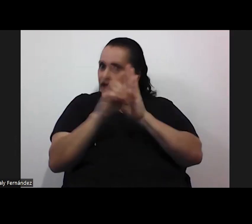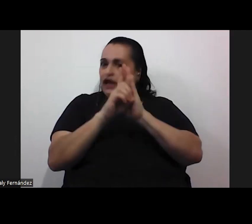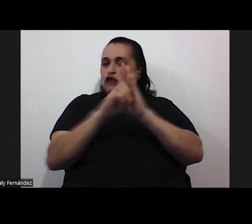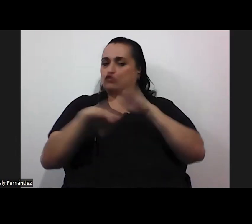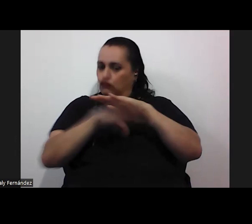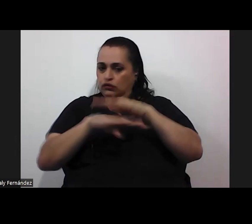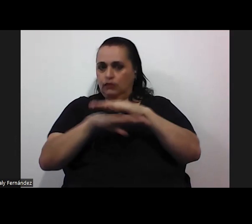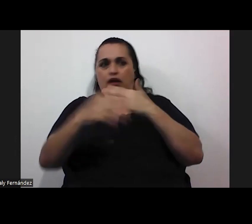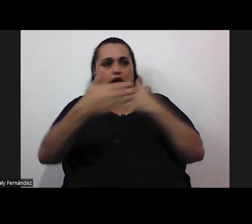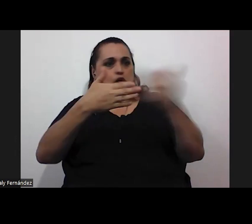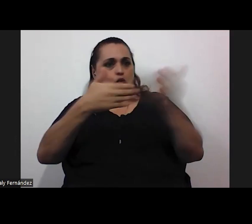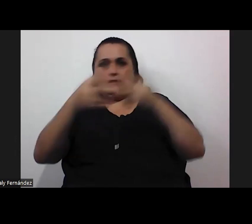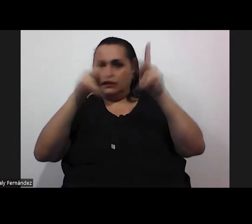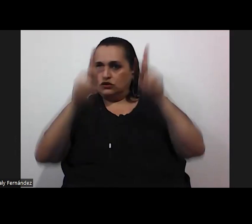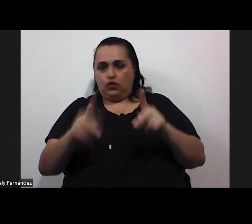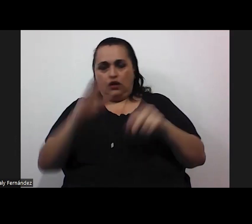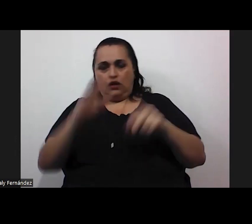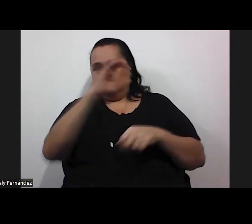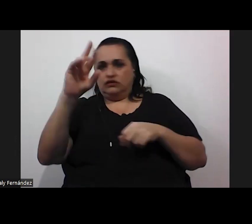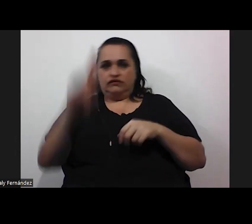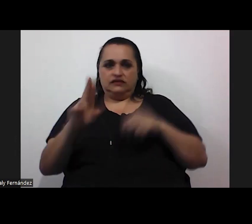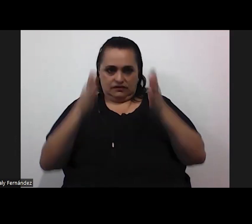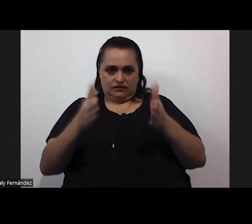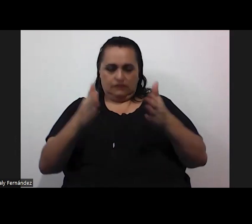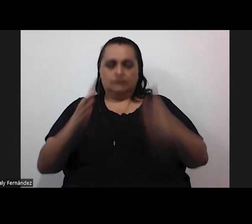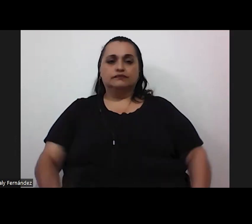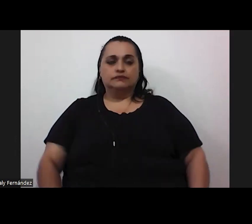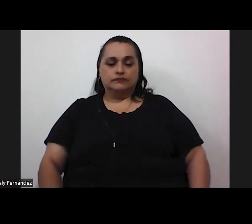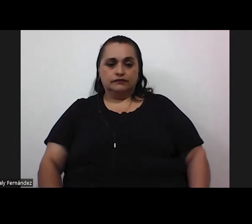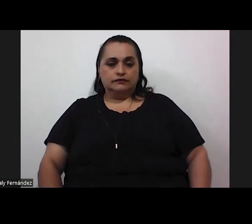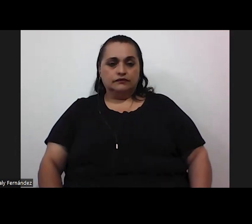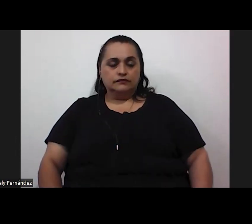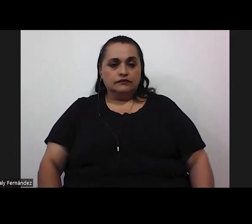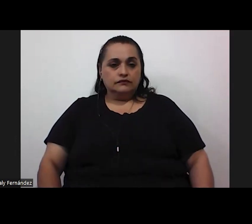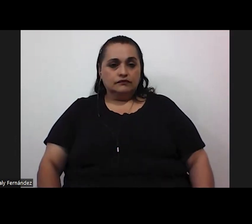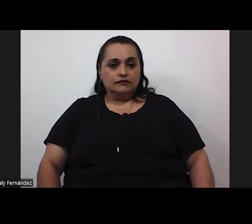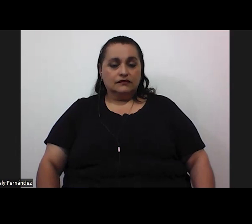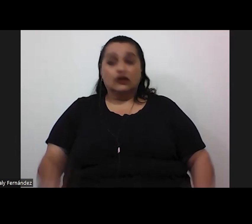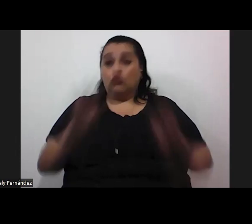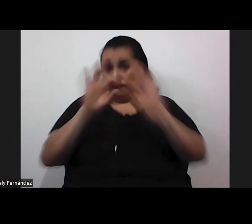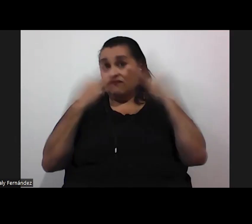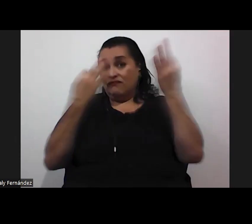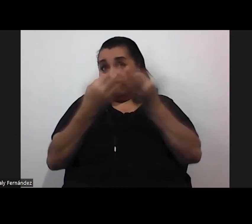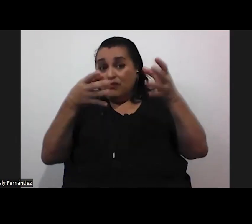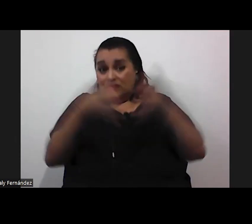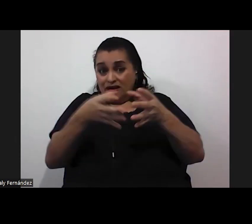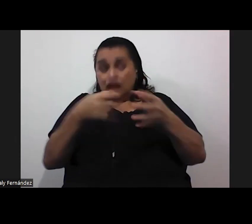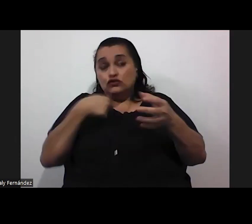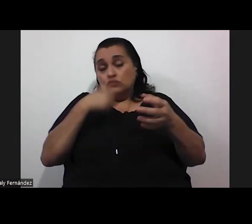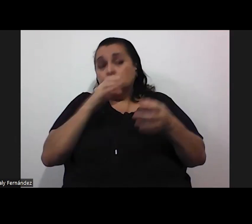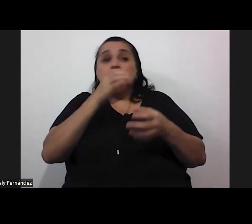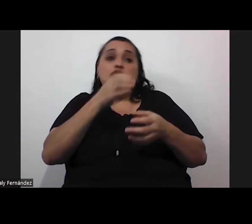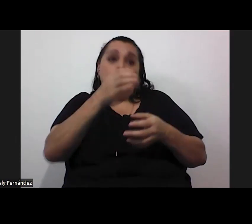de cualquier persona costarricense y con las familias lo que les recomendamos